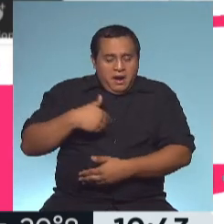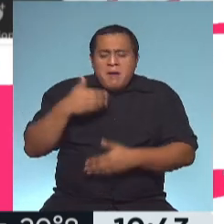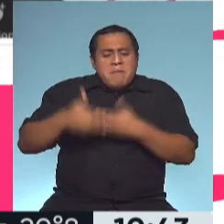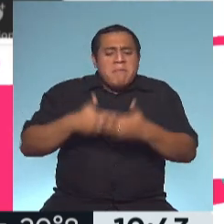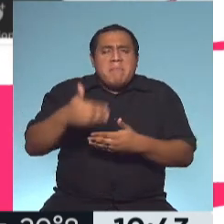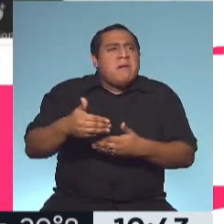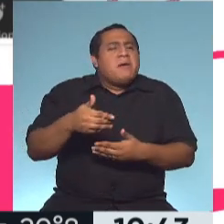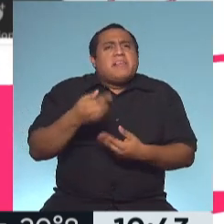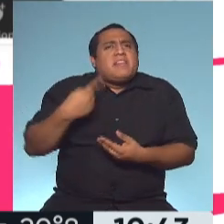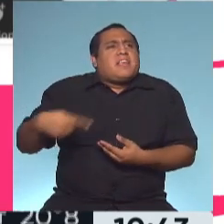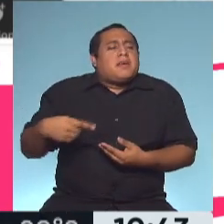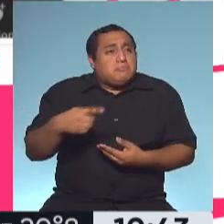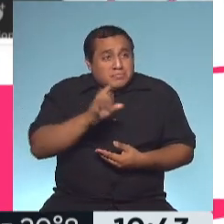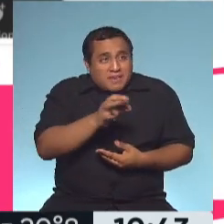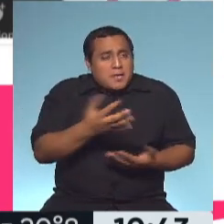haciendo?